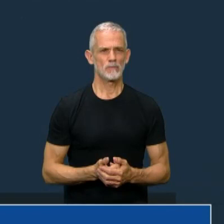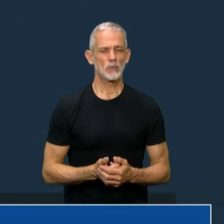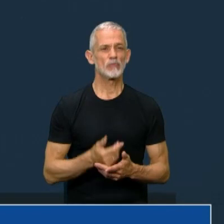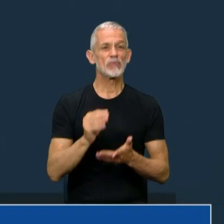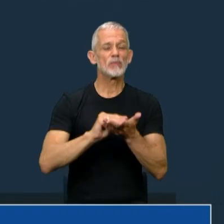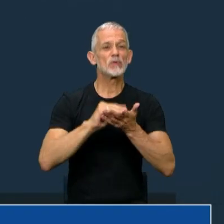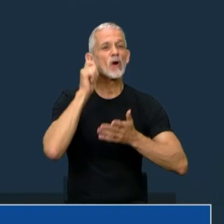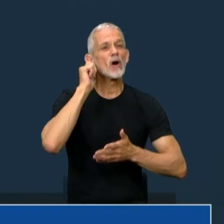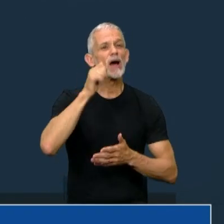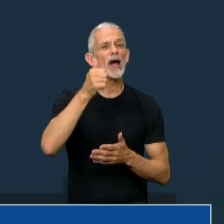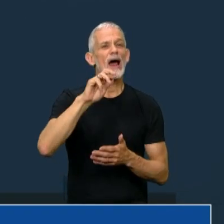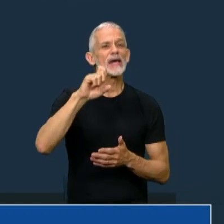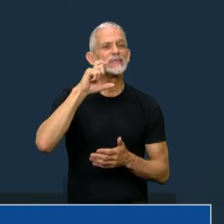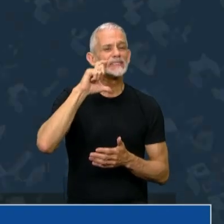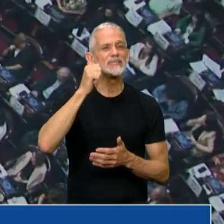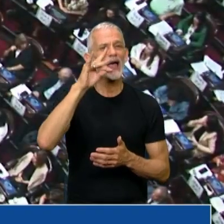Diputado García de Luca.